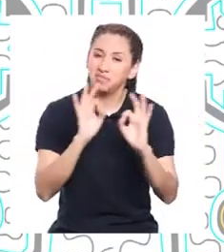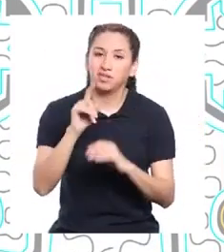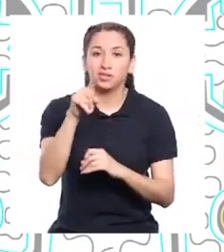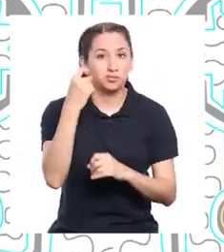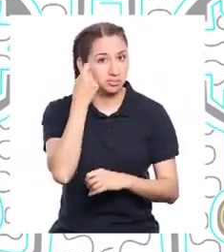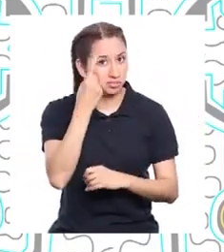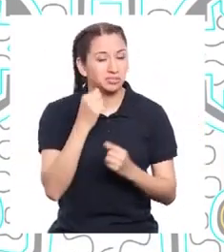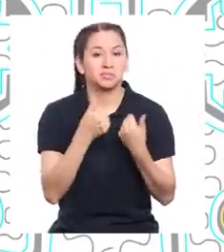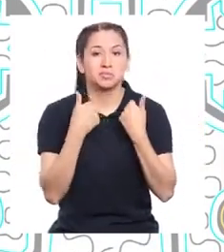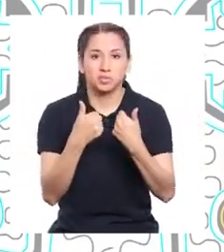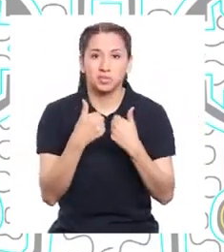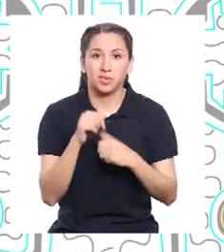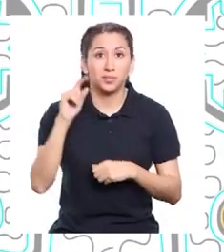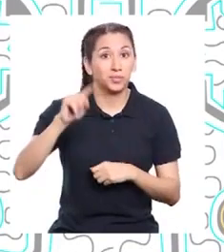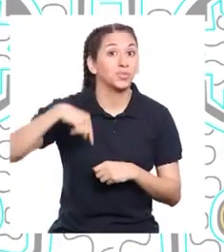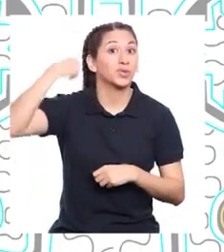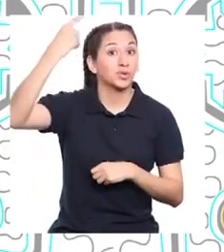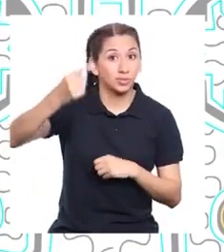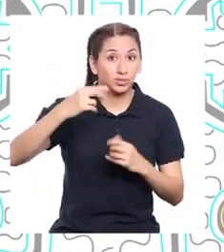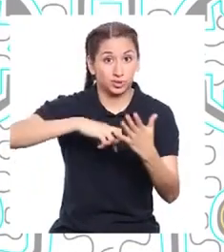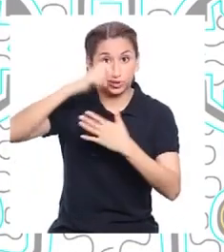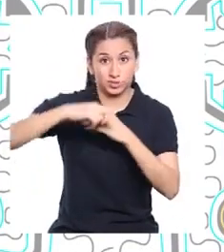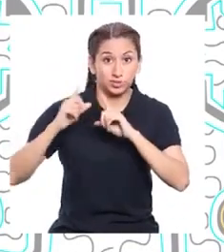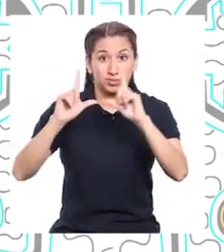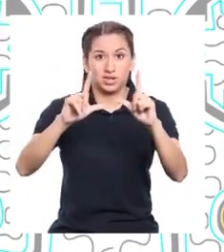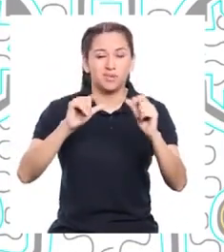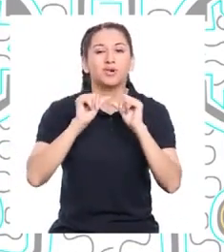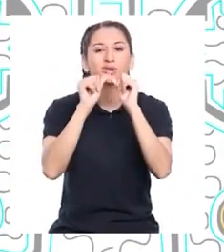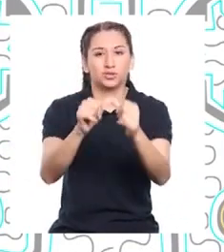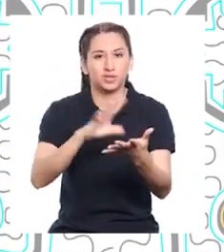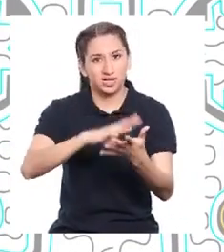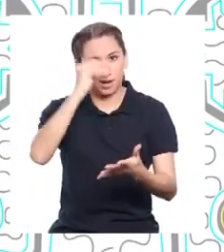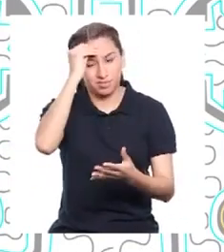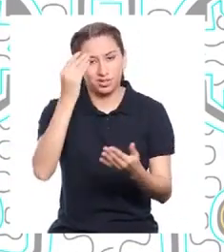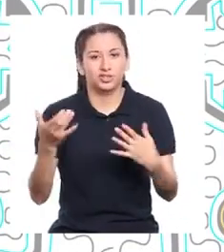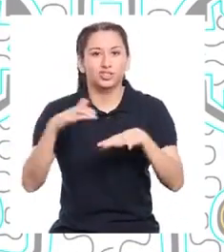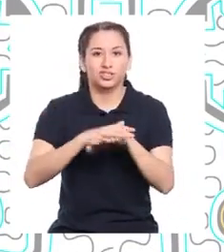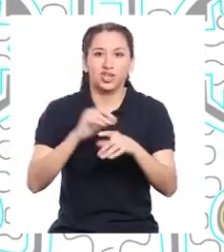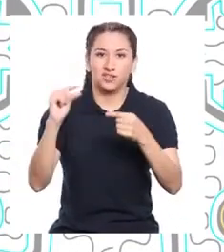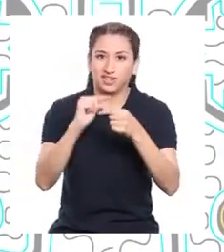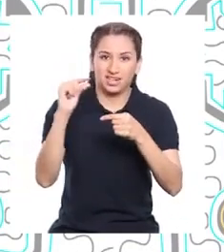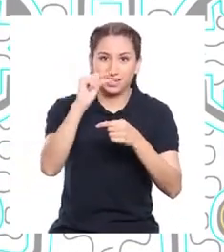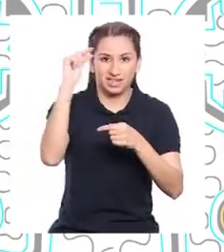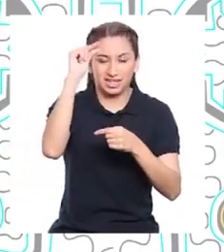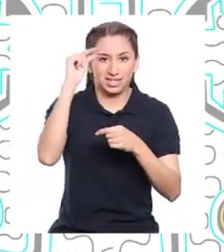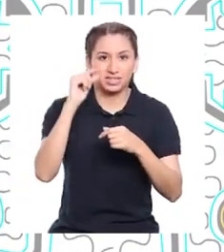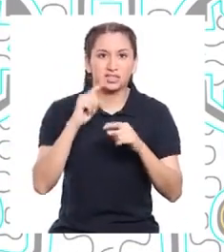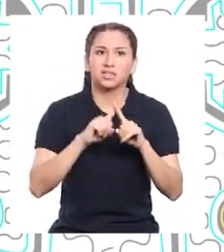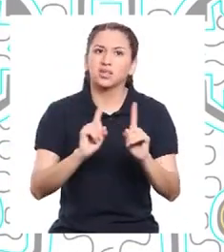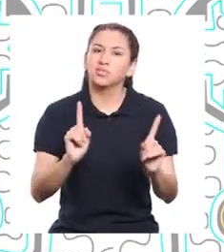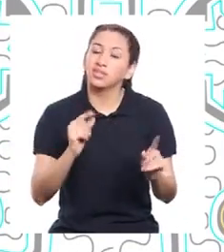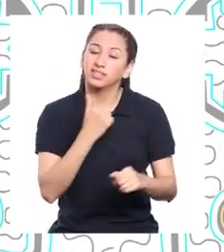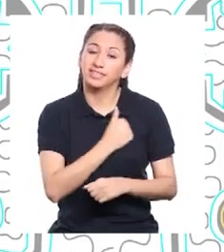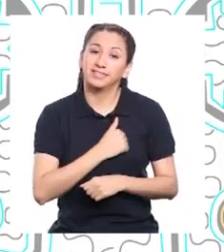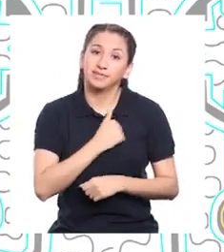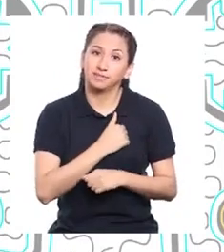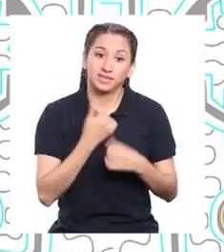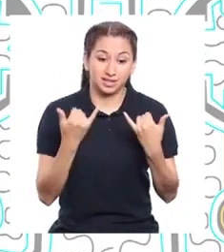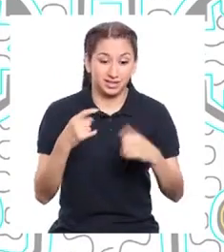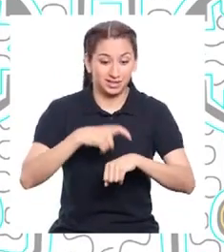comprendido muy bien. En el siguiente programa vamos a seguir aprendiendo sobre los gases de efecto invernadero. Pero